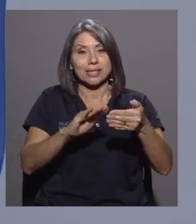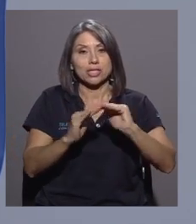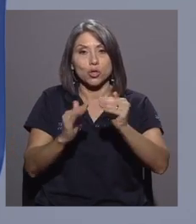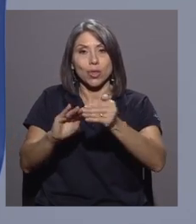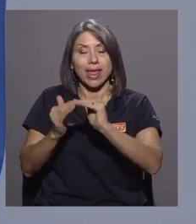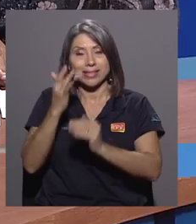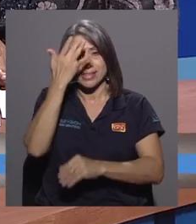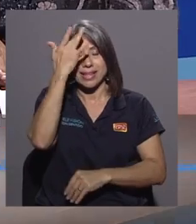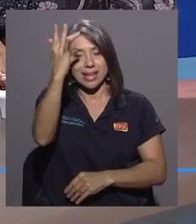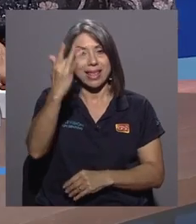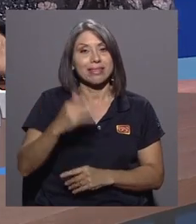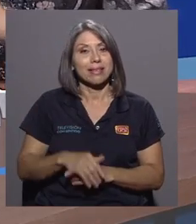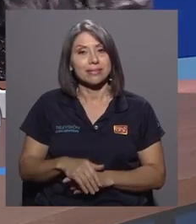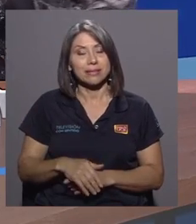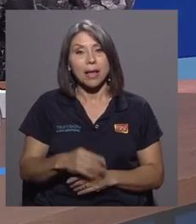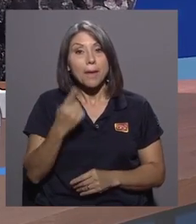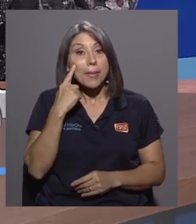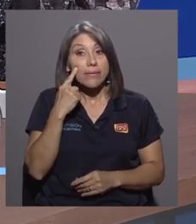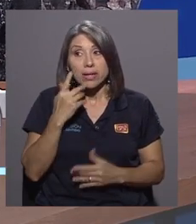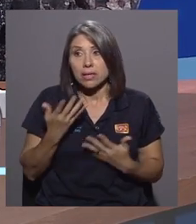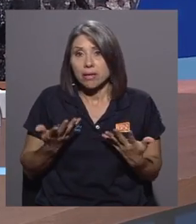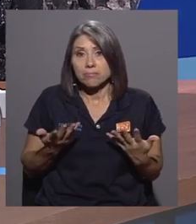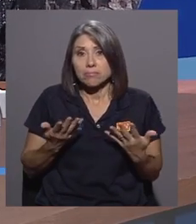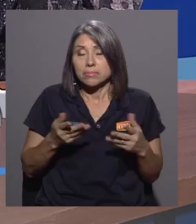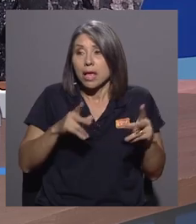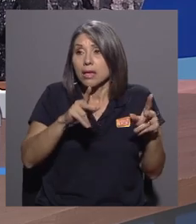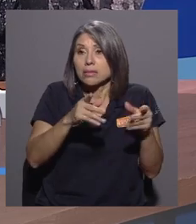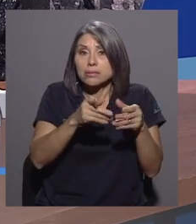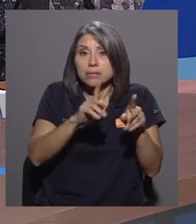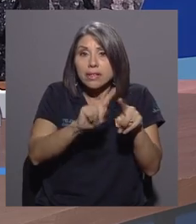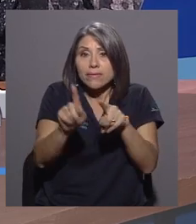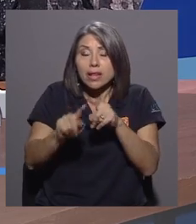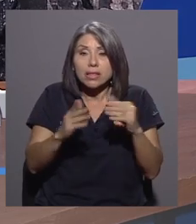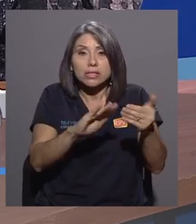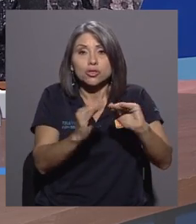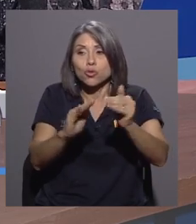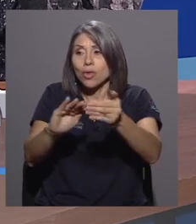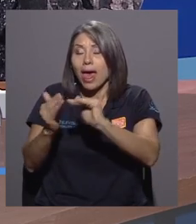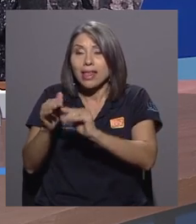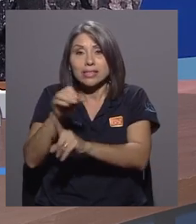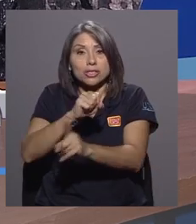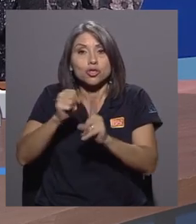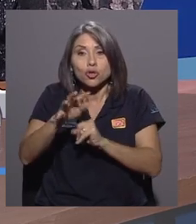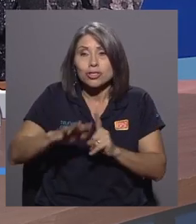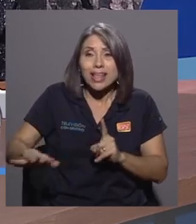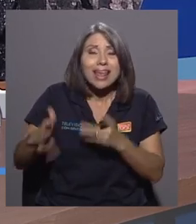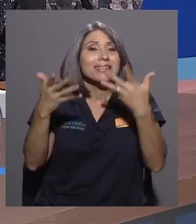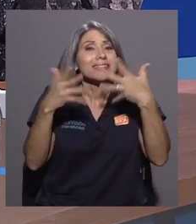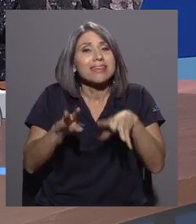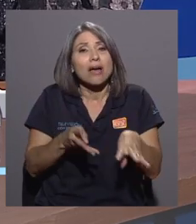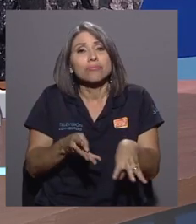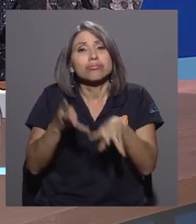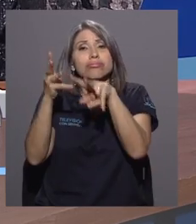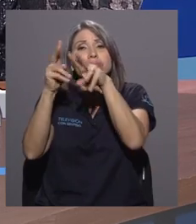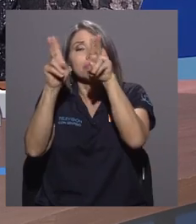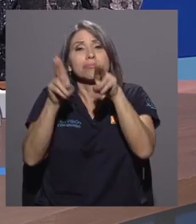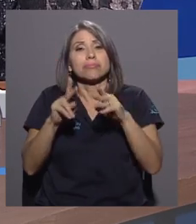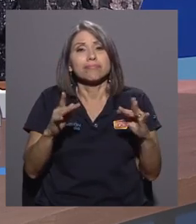de qué manera la digitalización de las ciudades, de las sociedades, en fin, cómo funciona